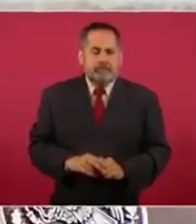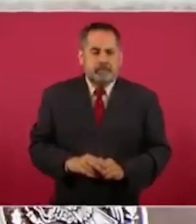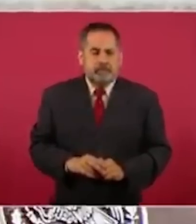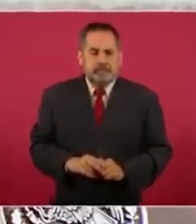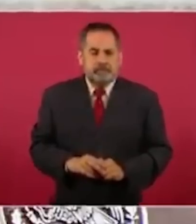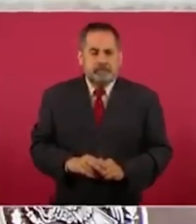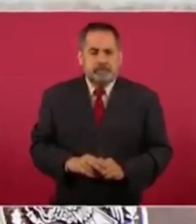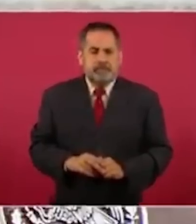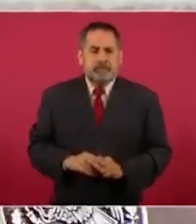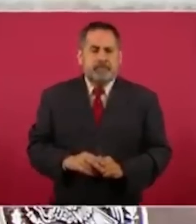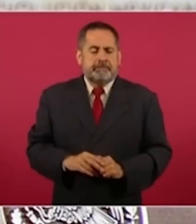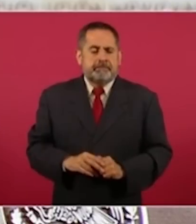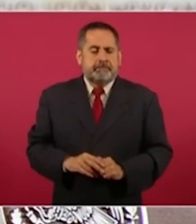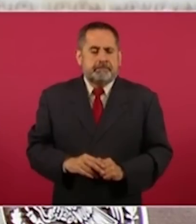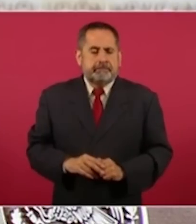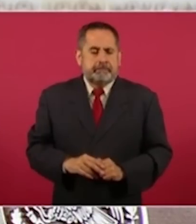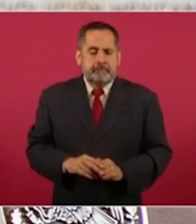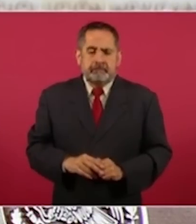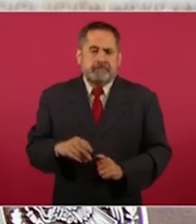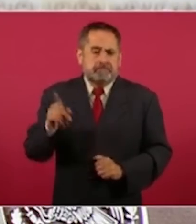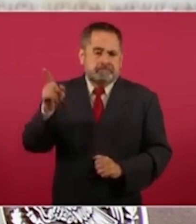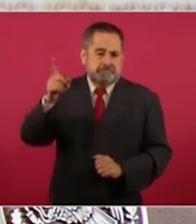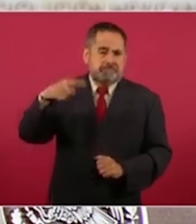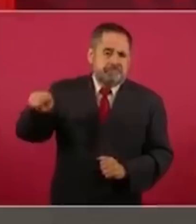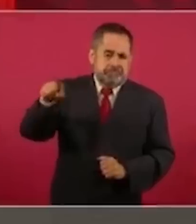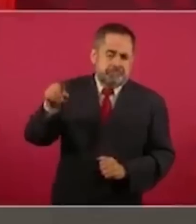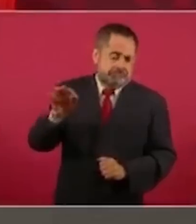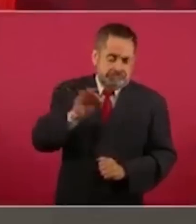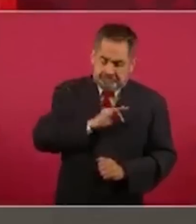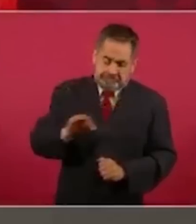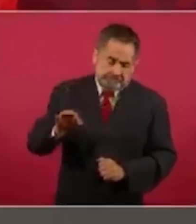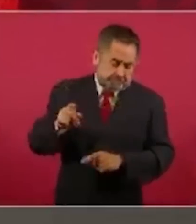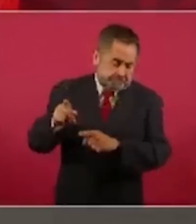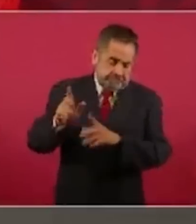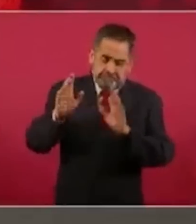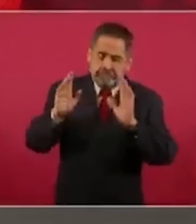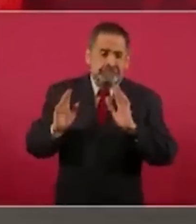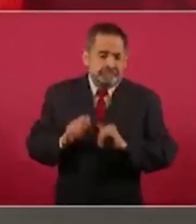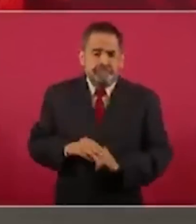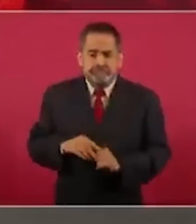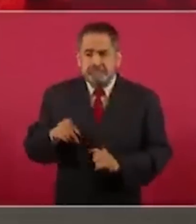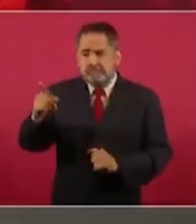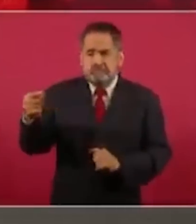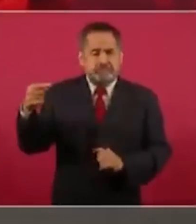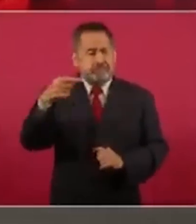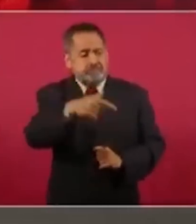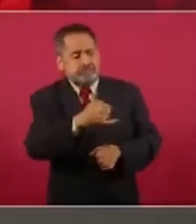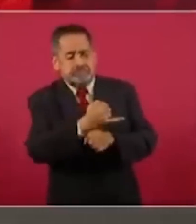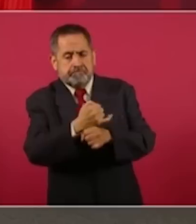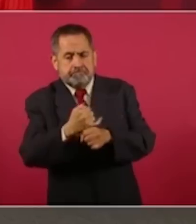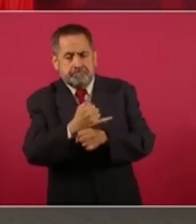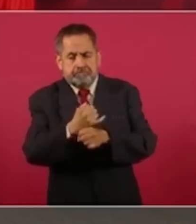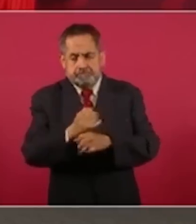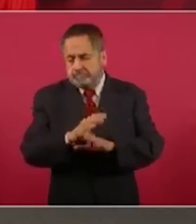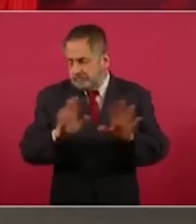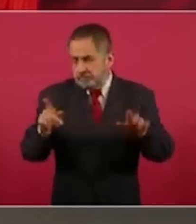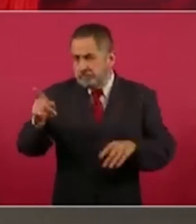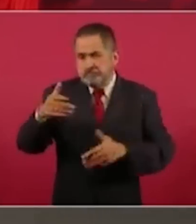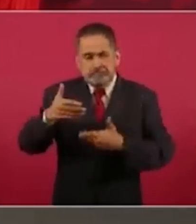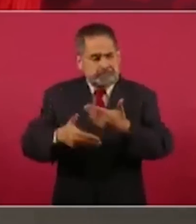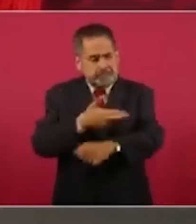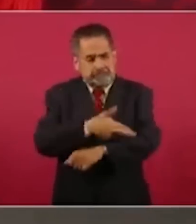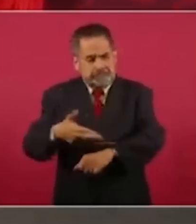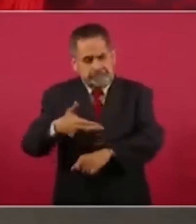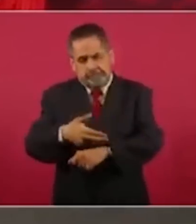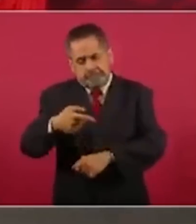facultades para investigar y para proceder,